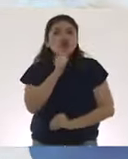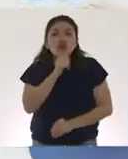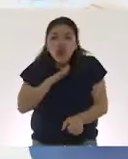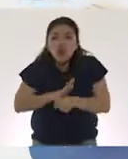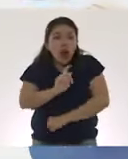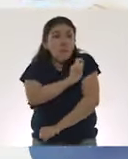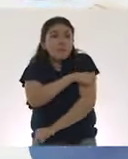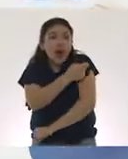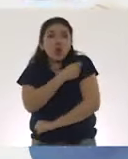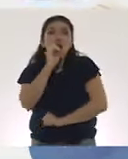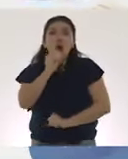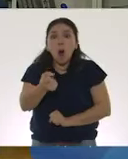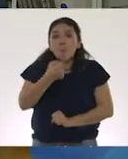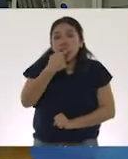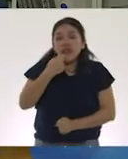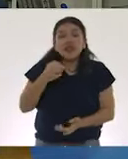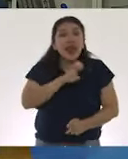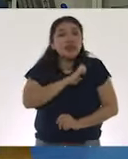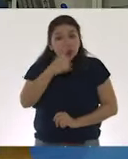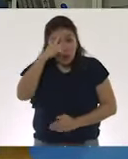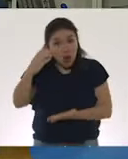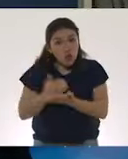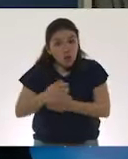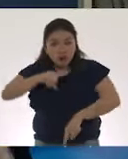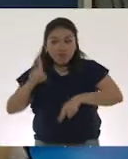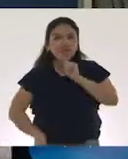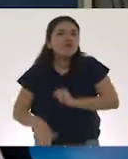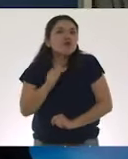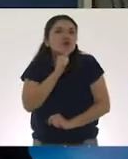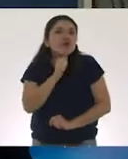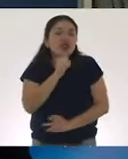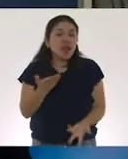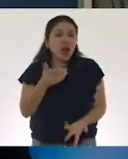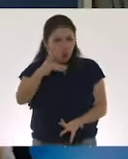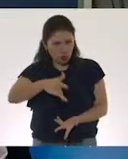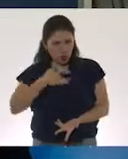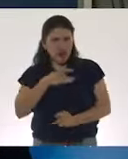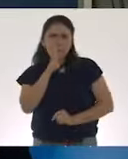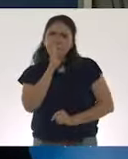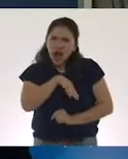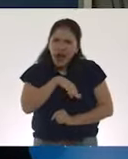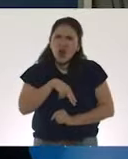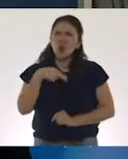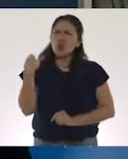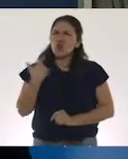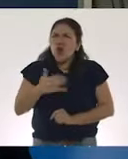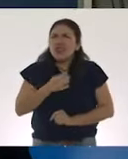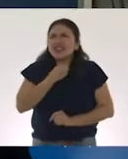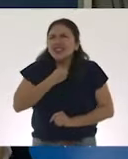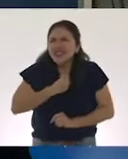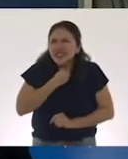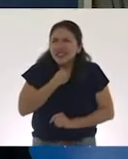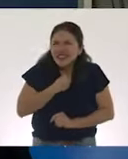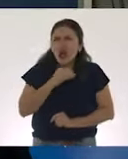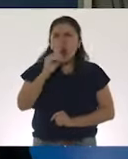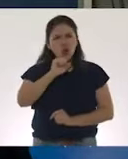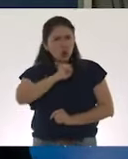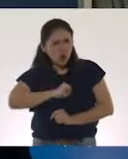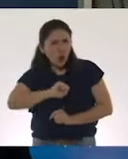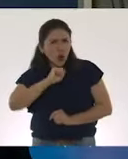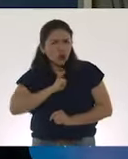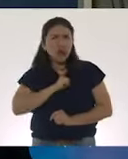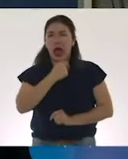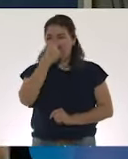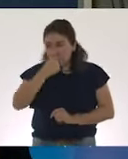vacuna ni medicamentos especiales para curarla. Si te sientes mal, te duele la garganta, tienes tos